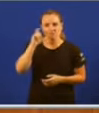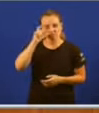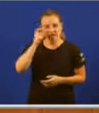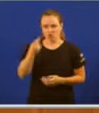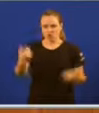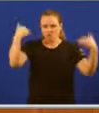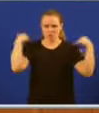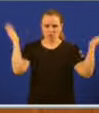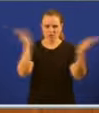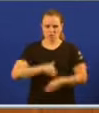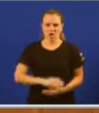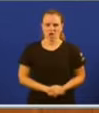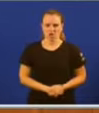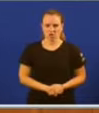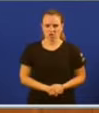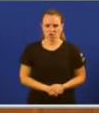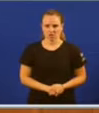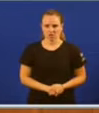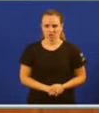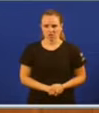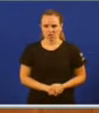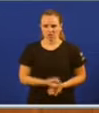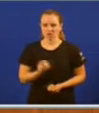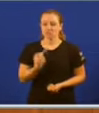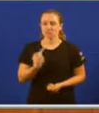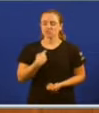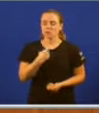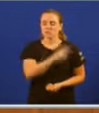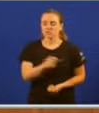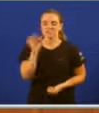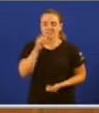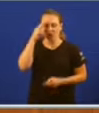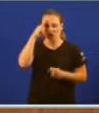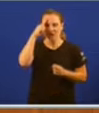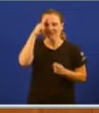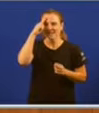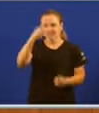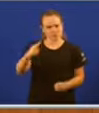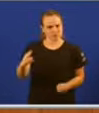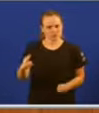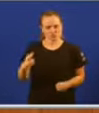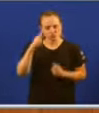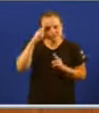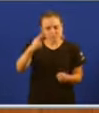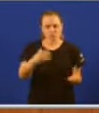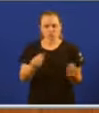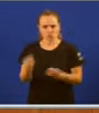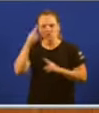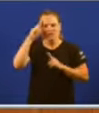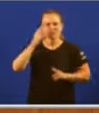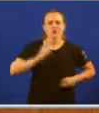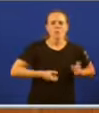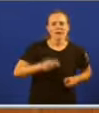irresponsable. E mire, eu non lle faltei o respeto a ningún galego ou galega porque o respeto moitísimo, igual que respeto aos vascos, aos